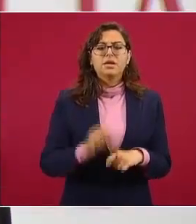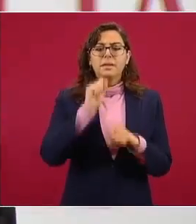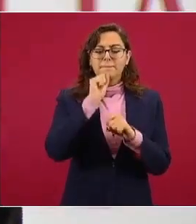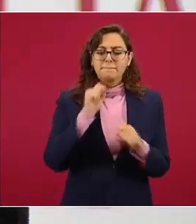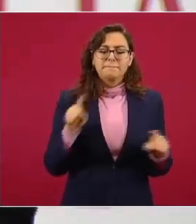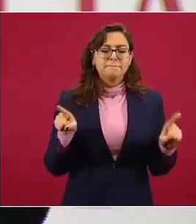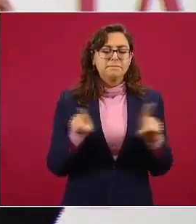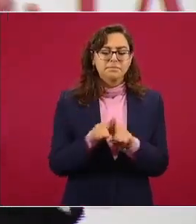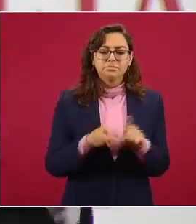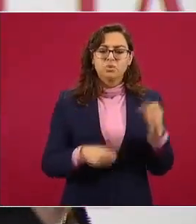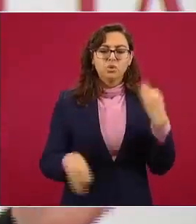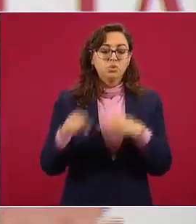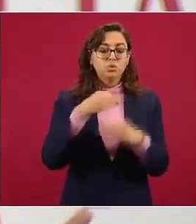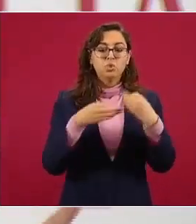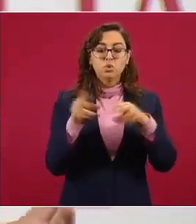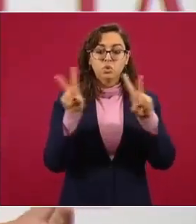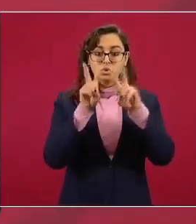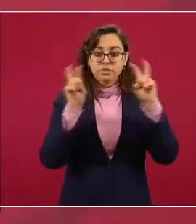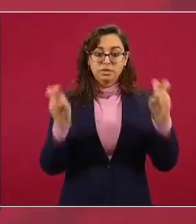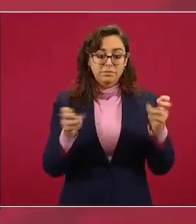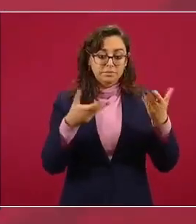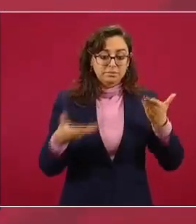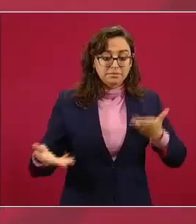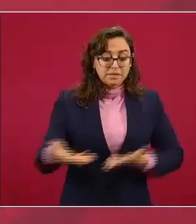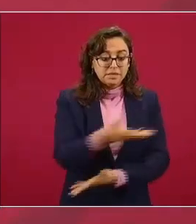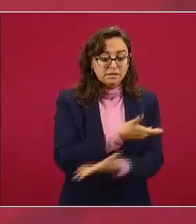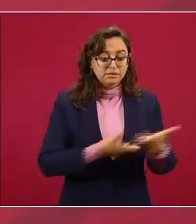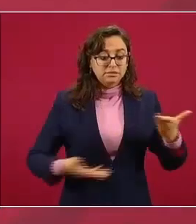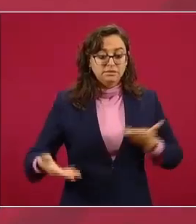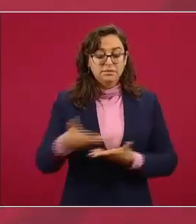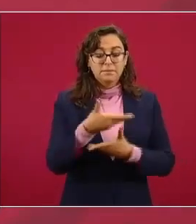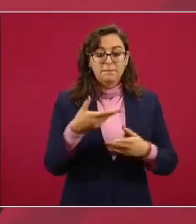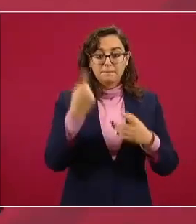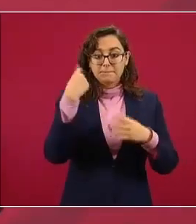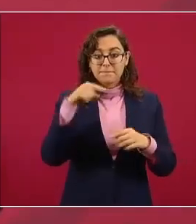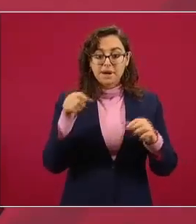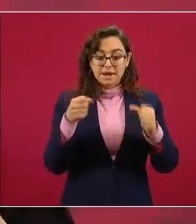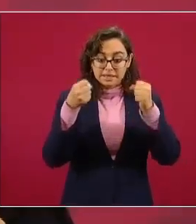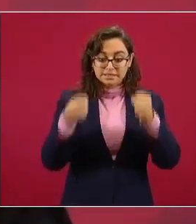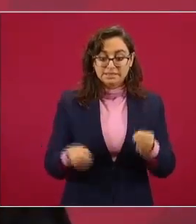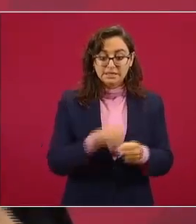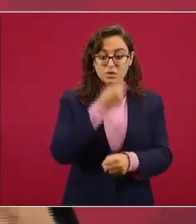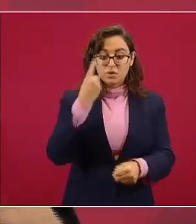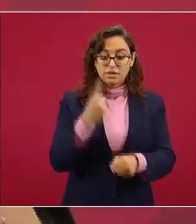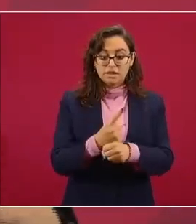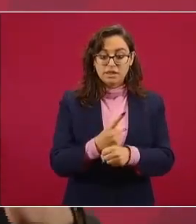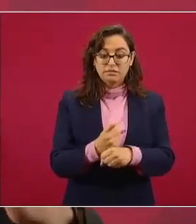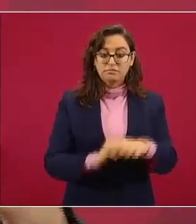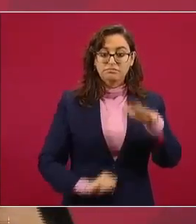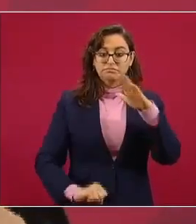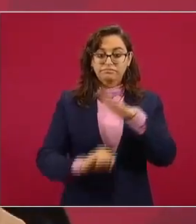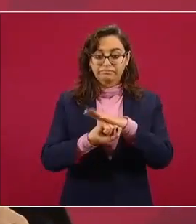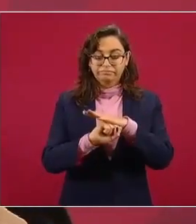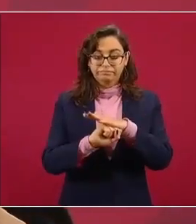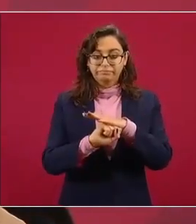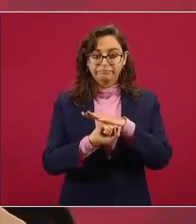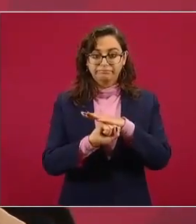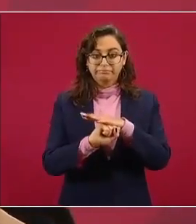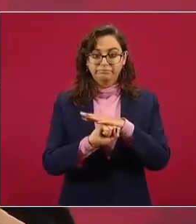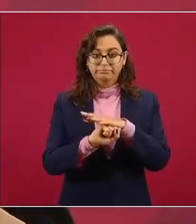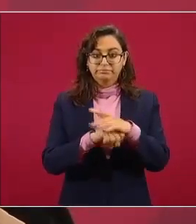arquitectura de cooperación en materia de seguridad descansa sobre los siguientes pilares el primero es el respeto